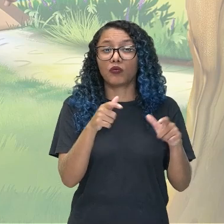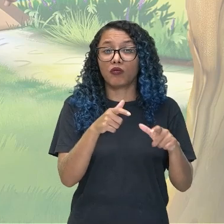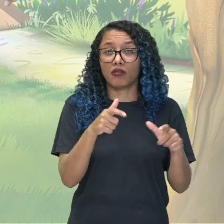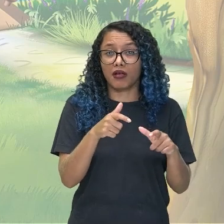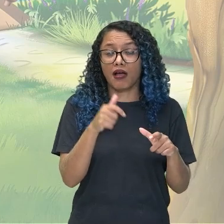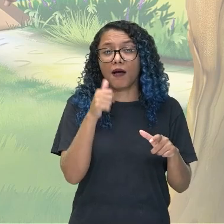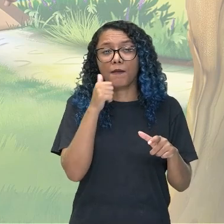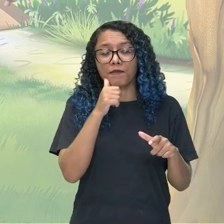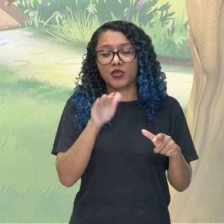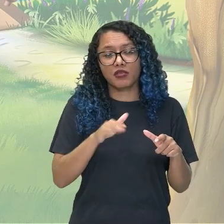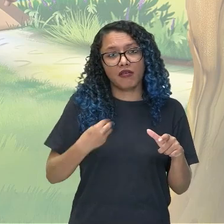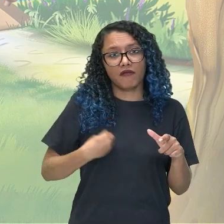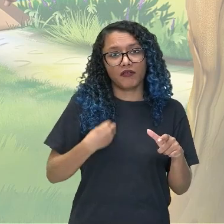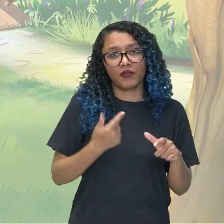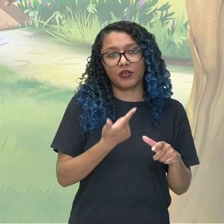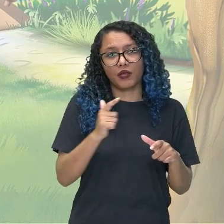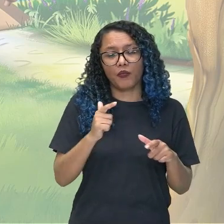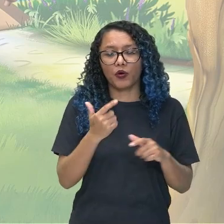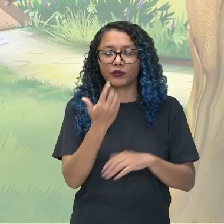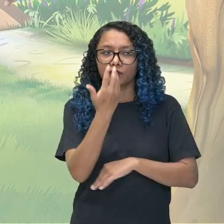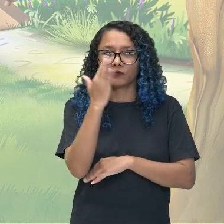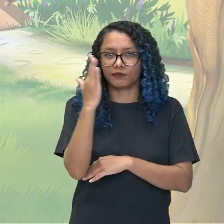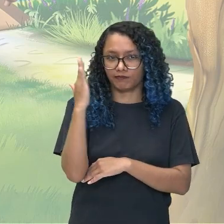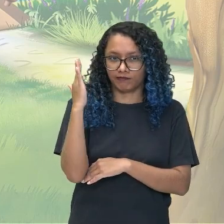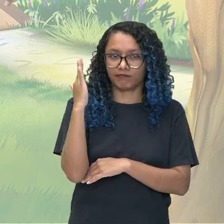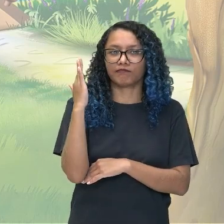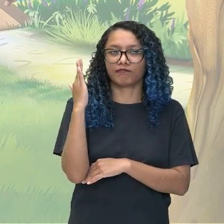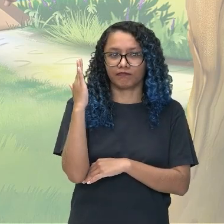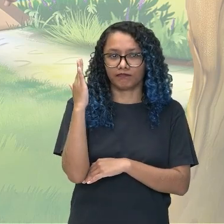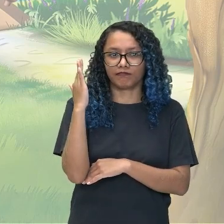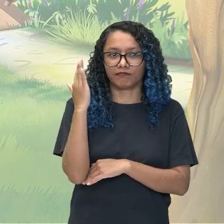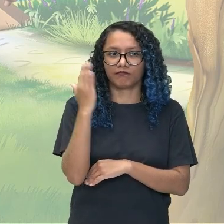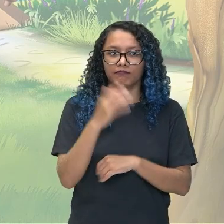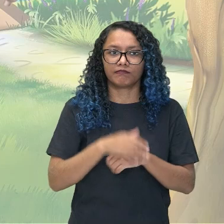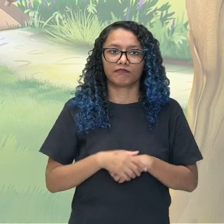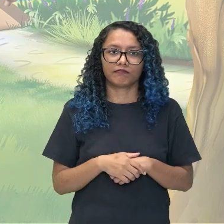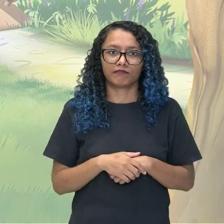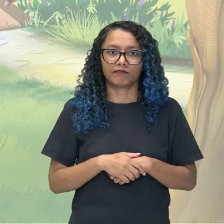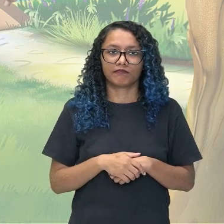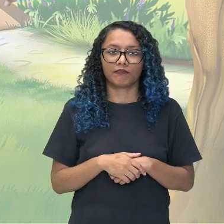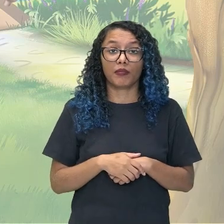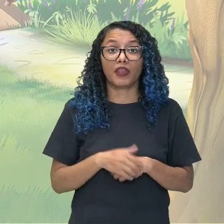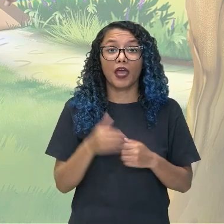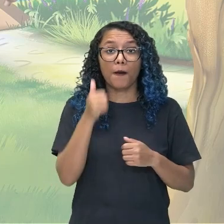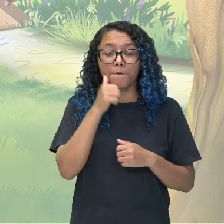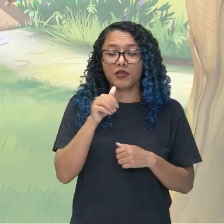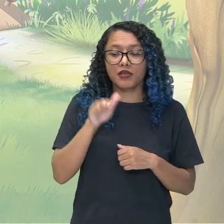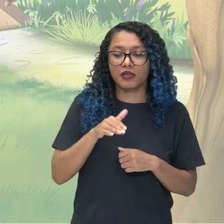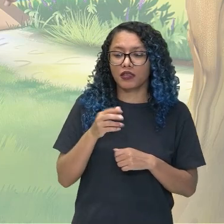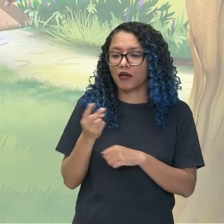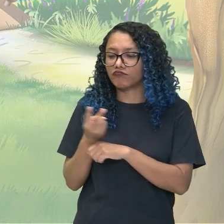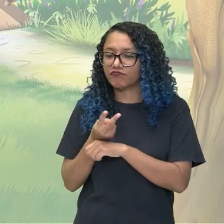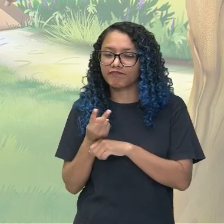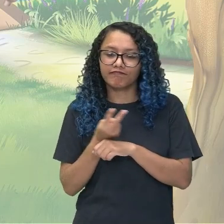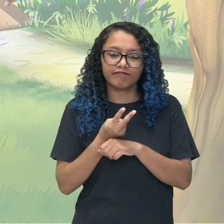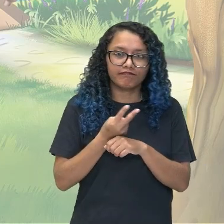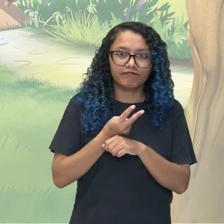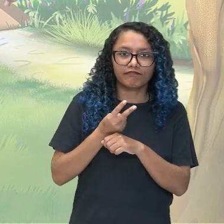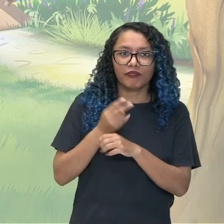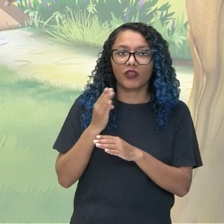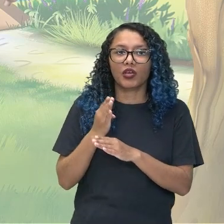Después, tenemos el bosque, que es donde Alicia explora y encuentra la cueva